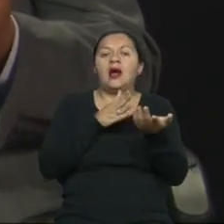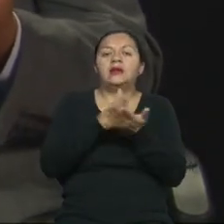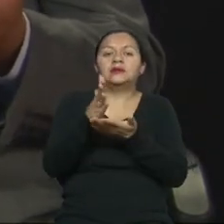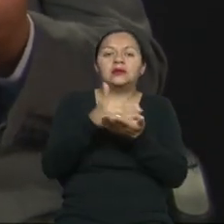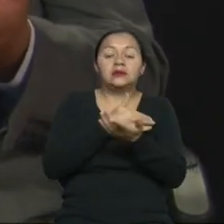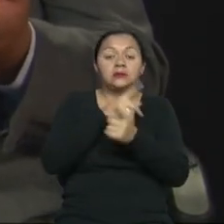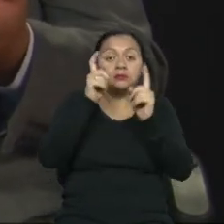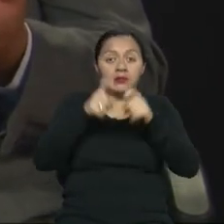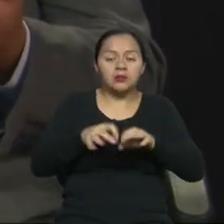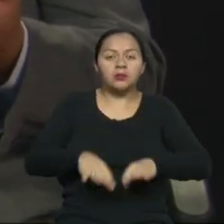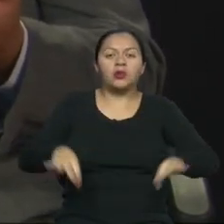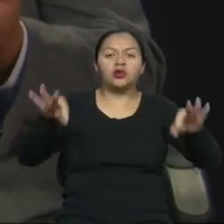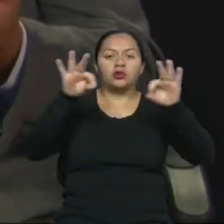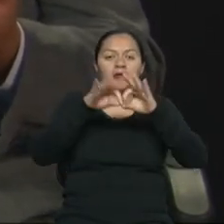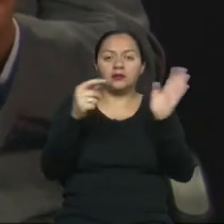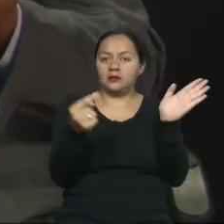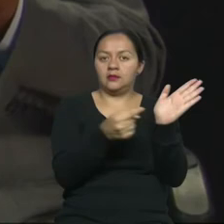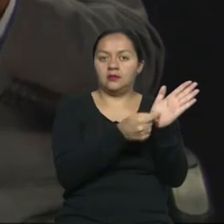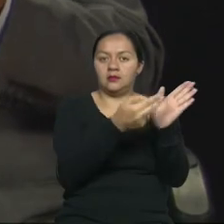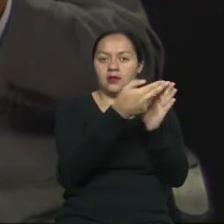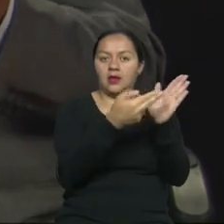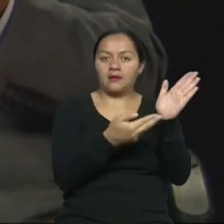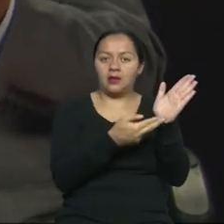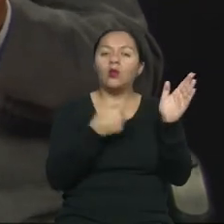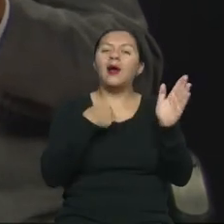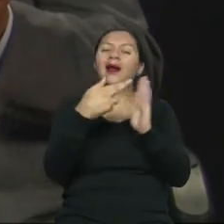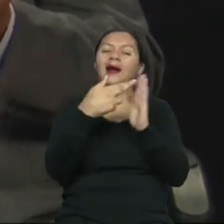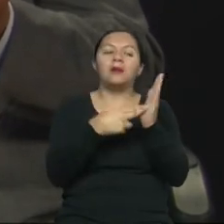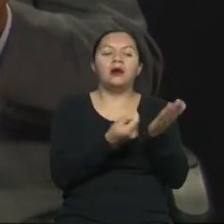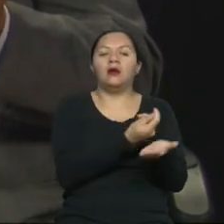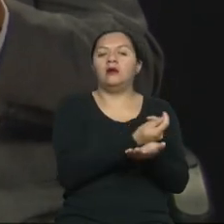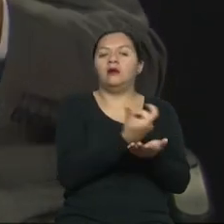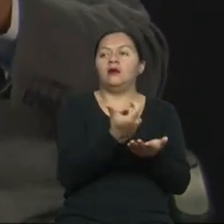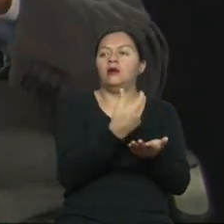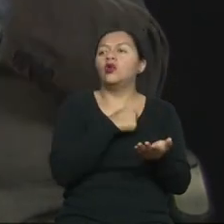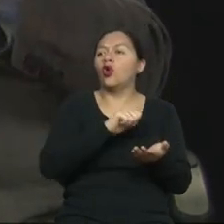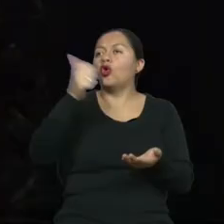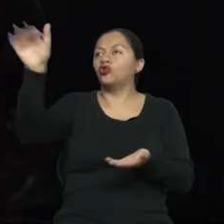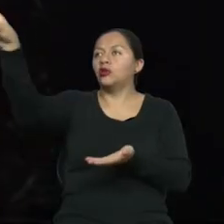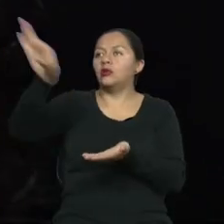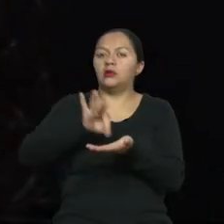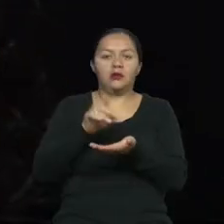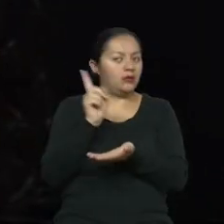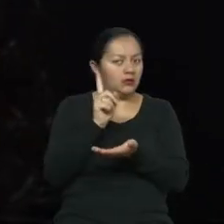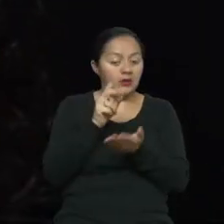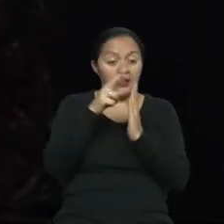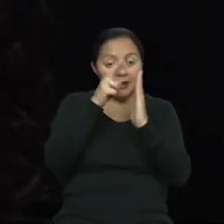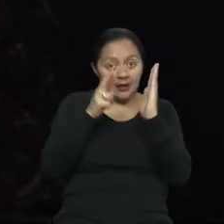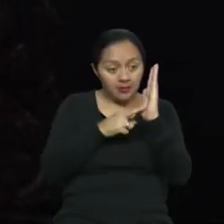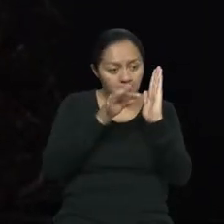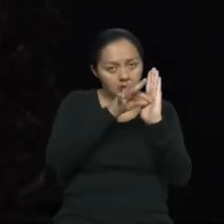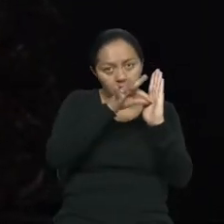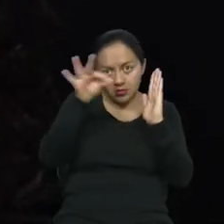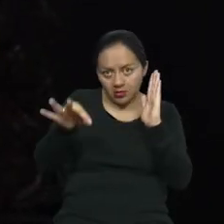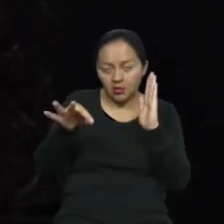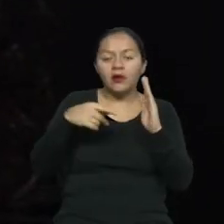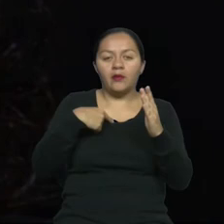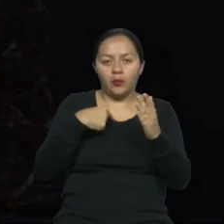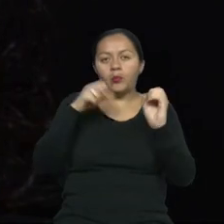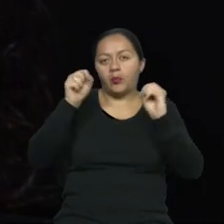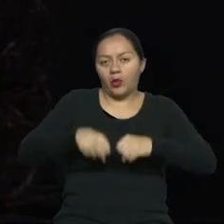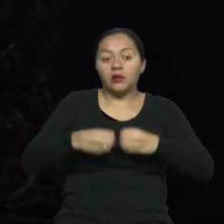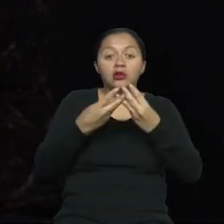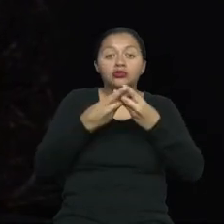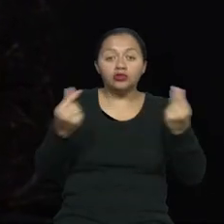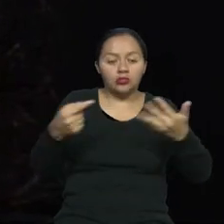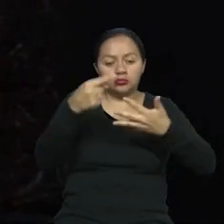siempre y cuando se basen en las normas. No son la única solución. Las normas facilitan, abren un gran abanico de soluciones